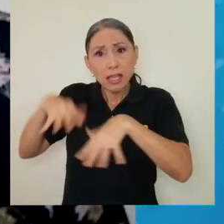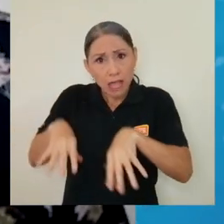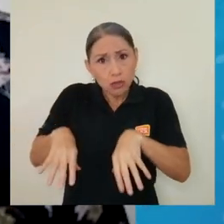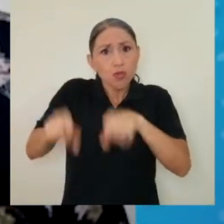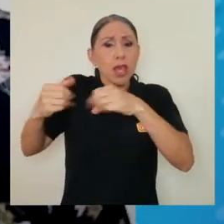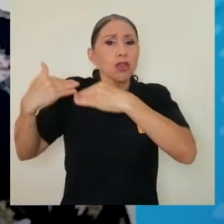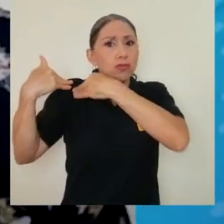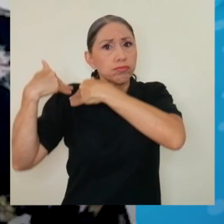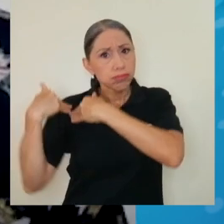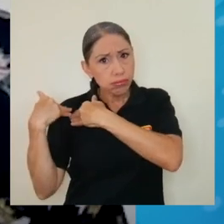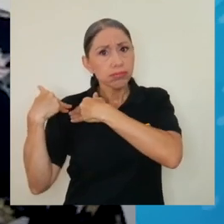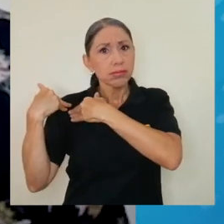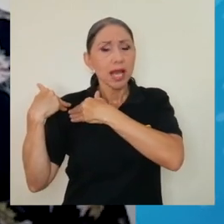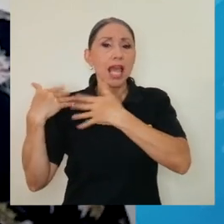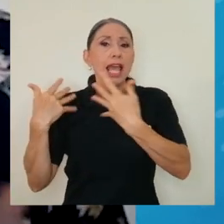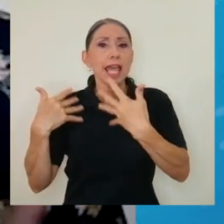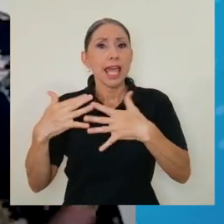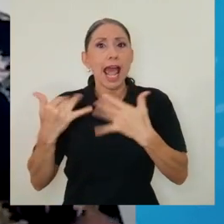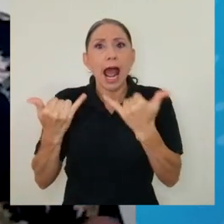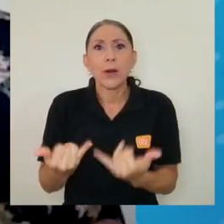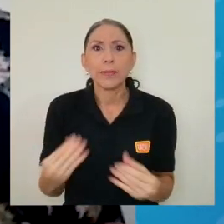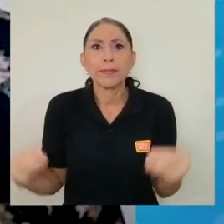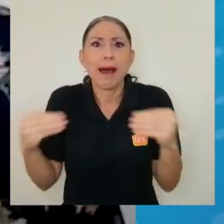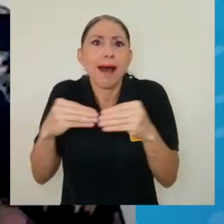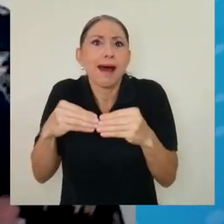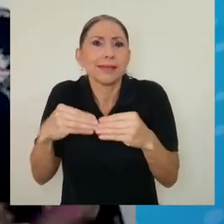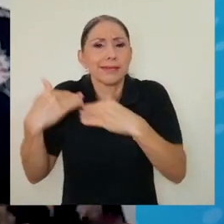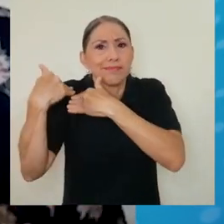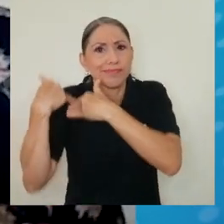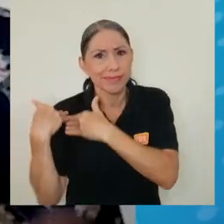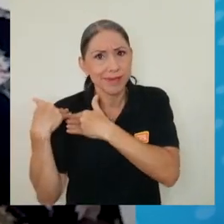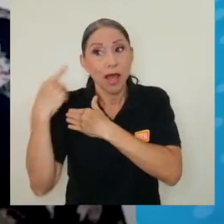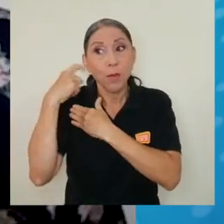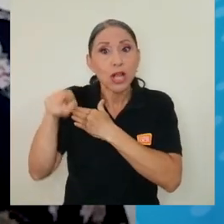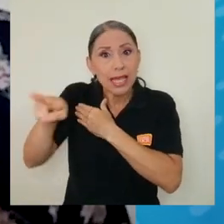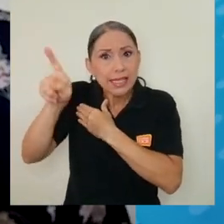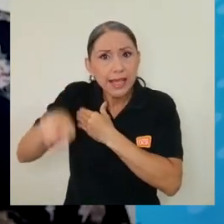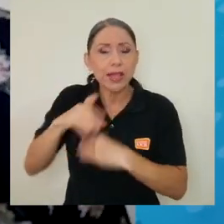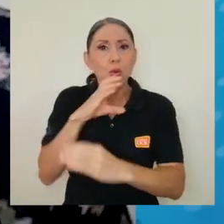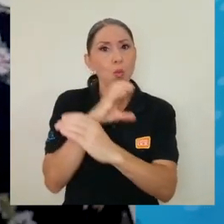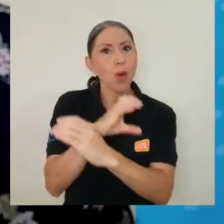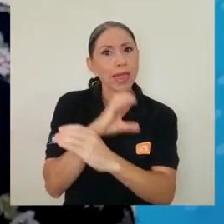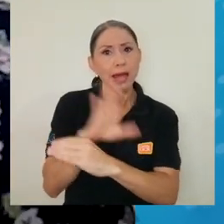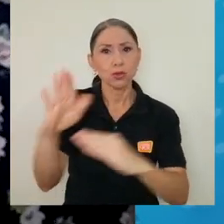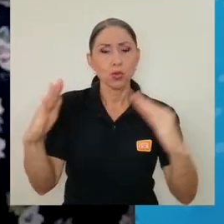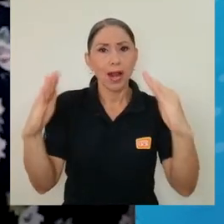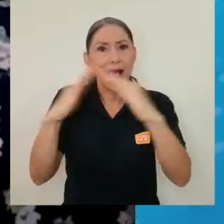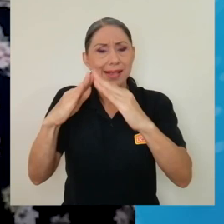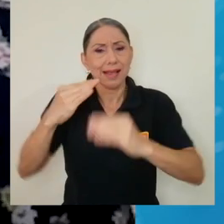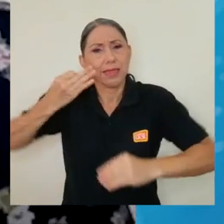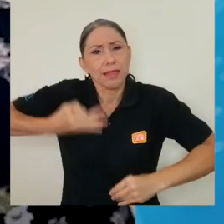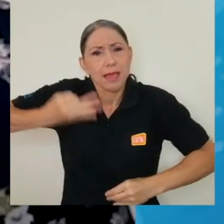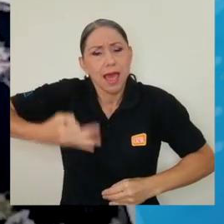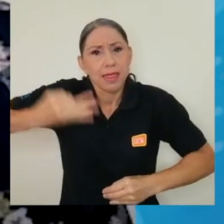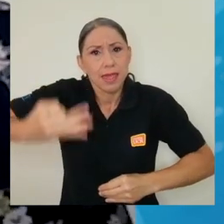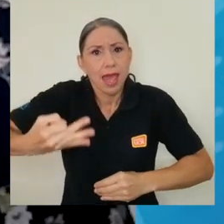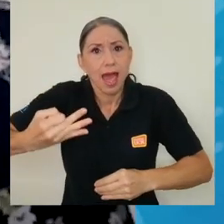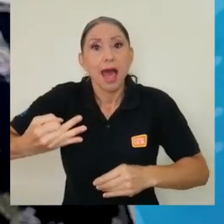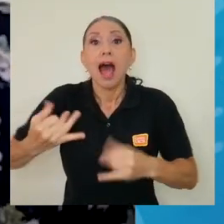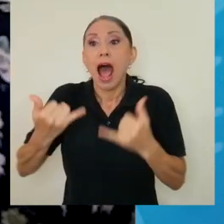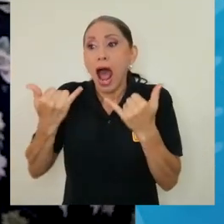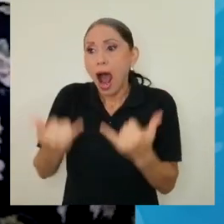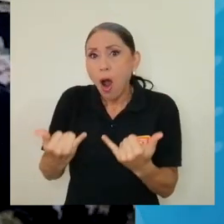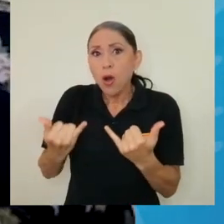de los hogares de cuido, ¿verdad? De sostener la casa día a día, sino también empiezan a ser